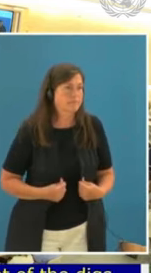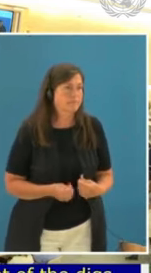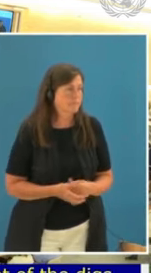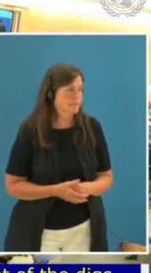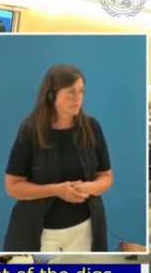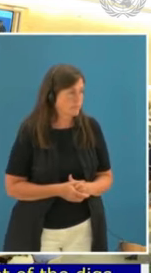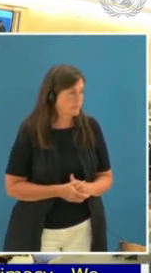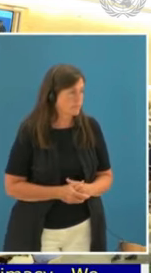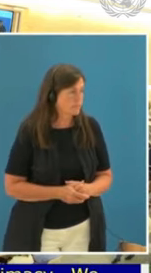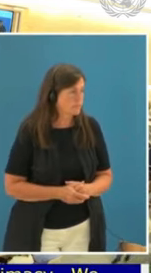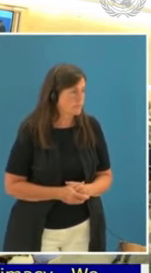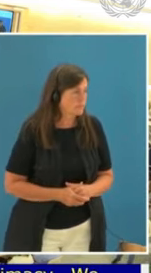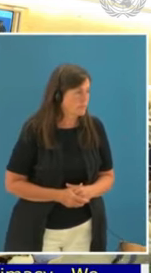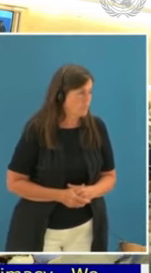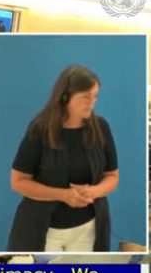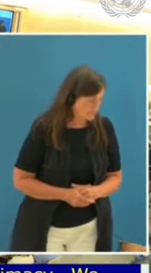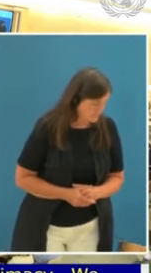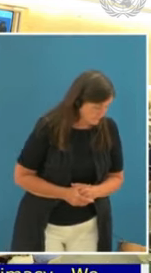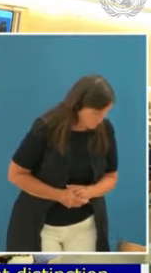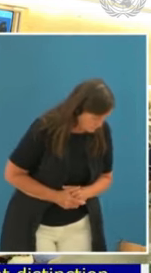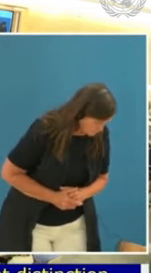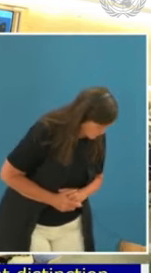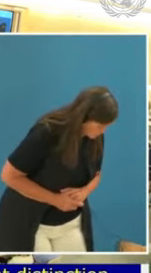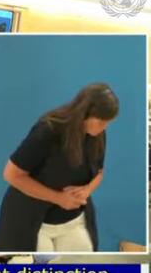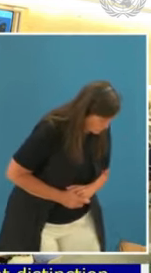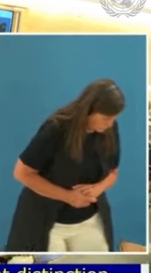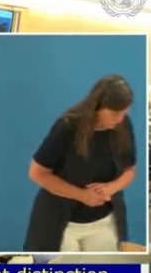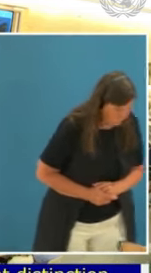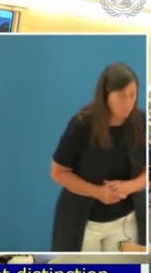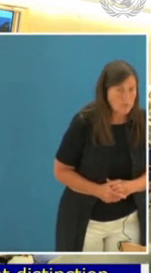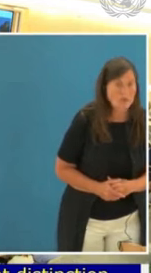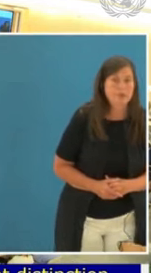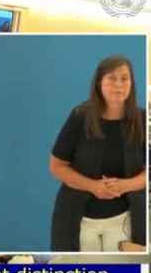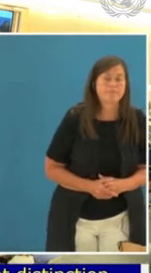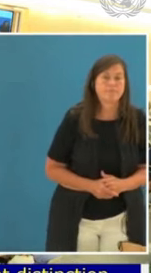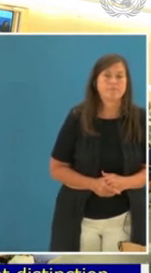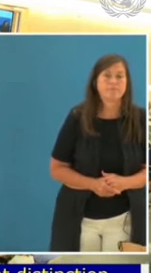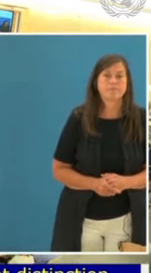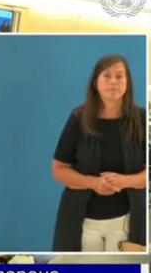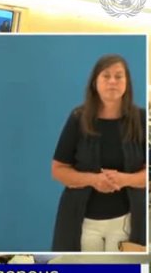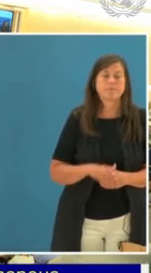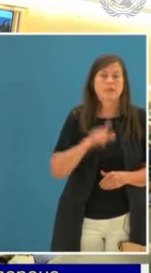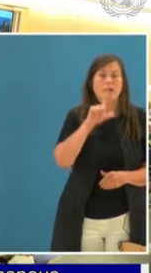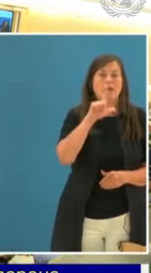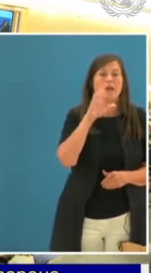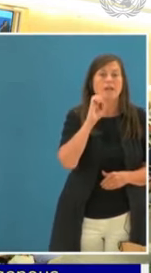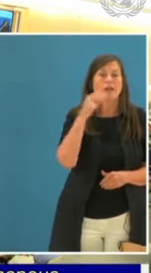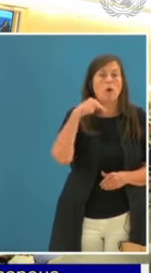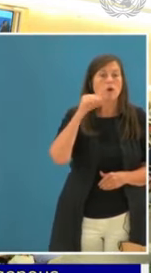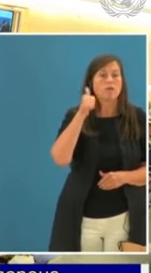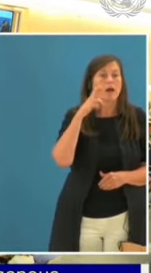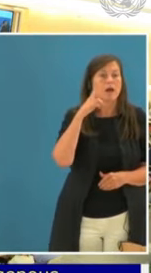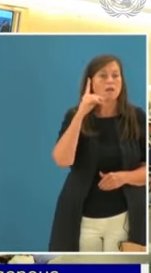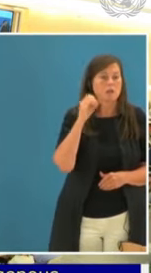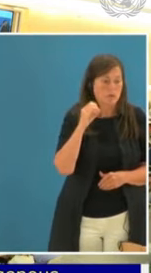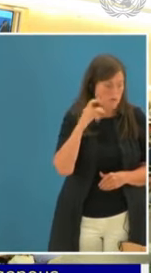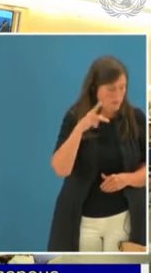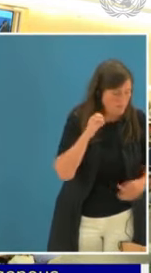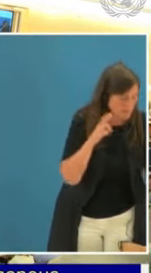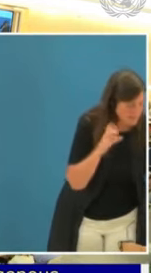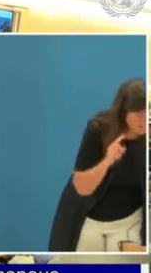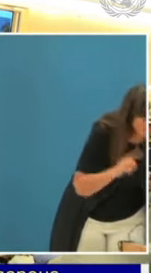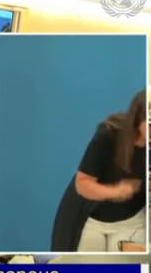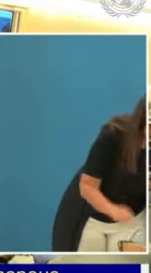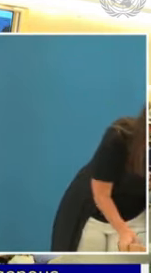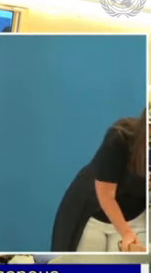El siguiente speaker es Leonardo Pérez de Maluca Internacional. Está en